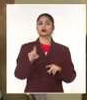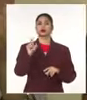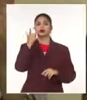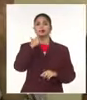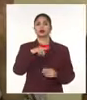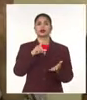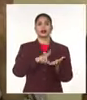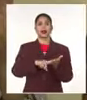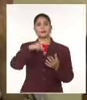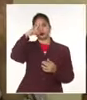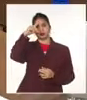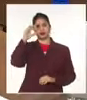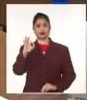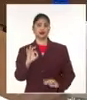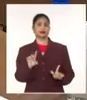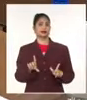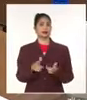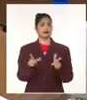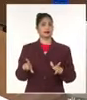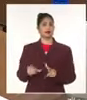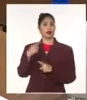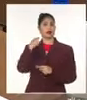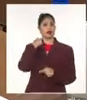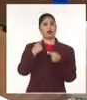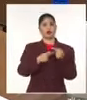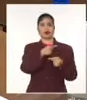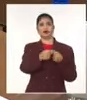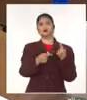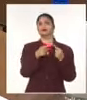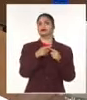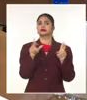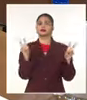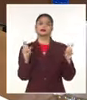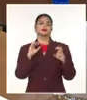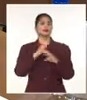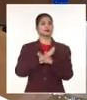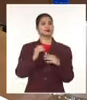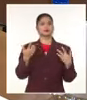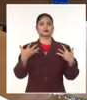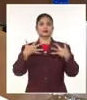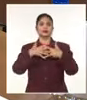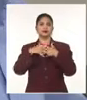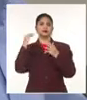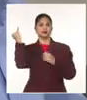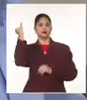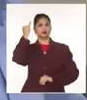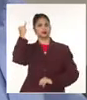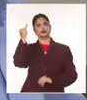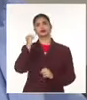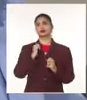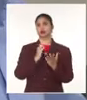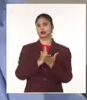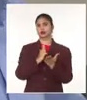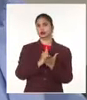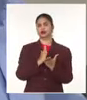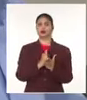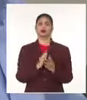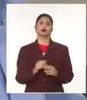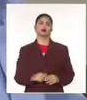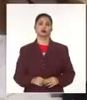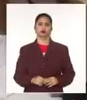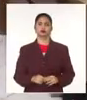Se celebra anualmente para debatir sobre temas del más amplio espectro de las relaciones internacionales y los estudios estratégicos.